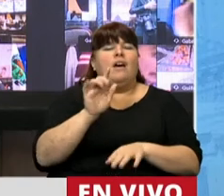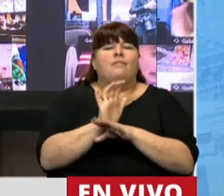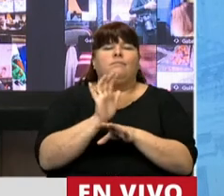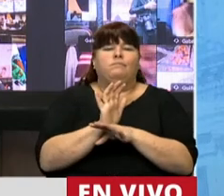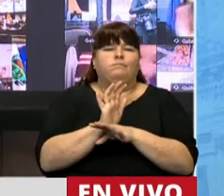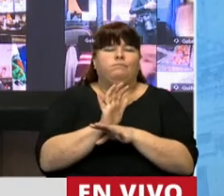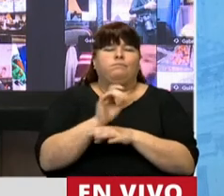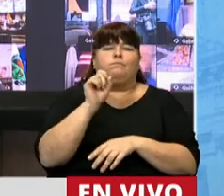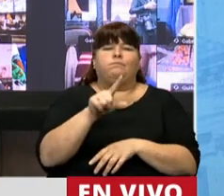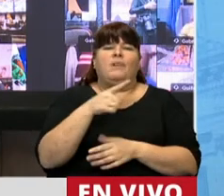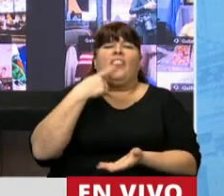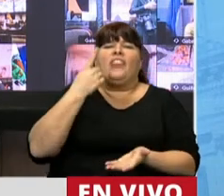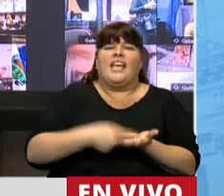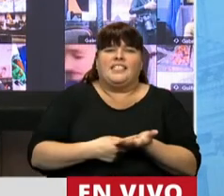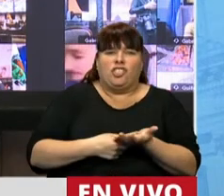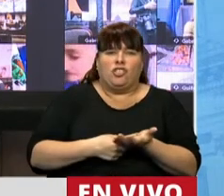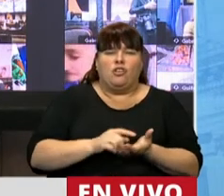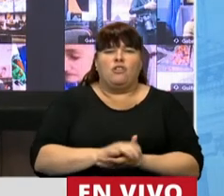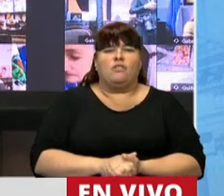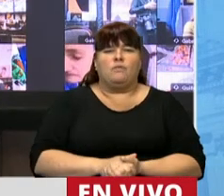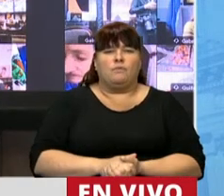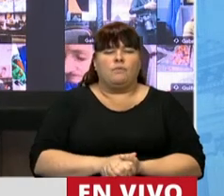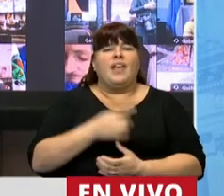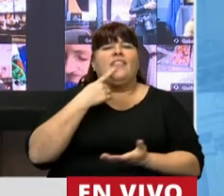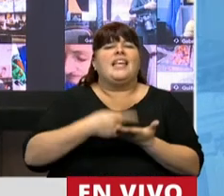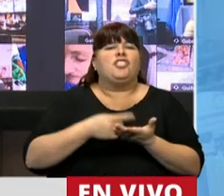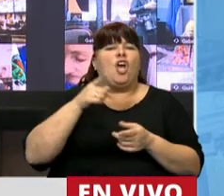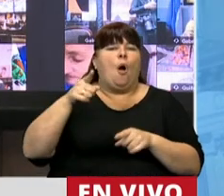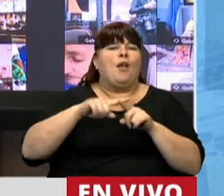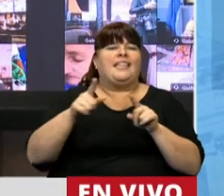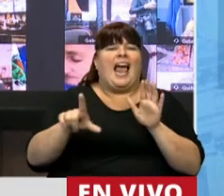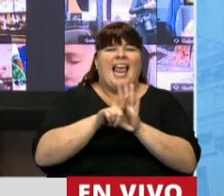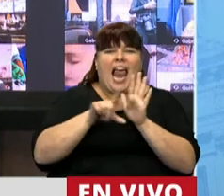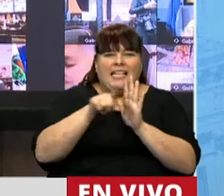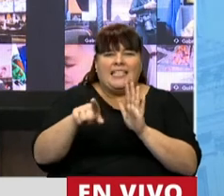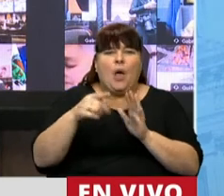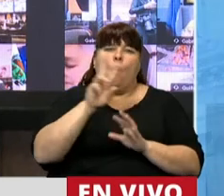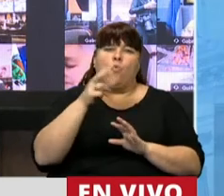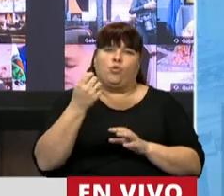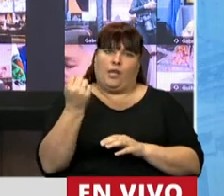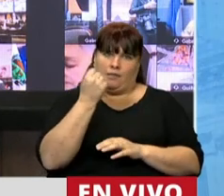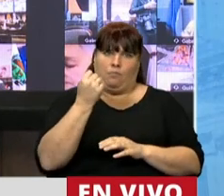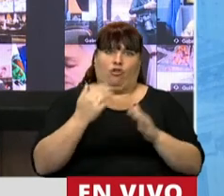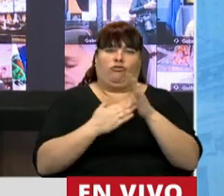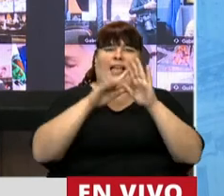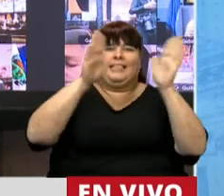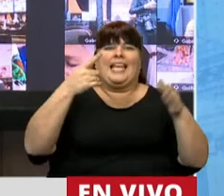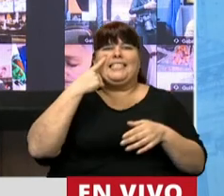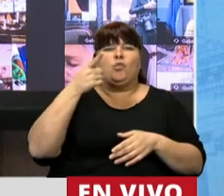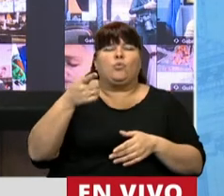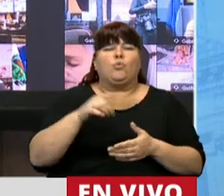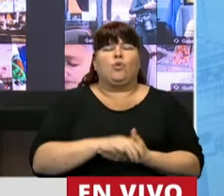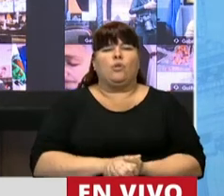Esto corresponde a una decisión destacada a una decisión de política legislativa de jerarquizar el instituto de la